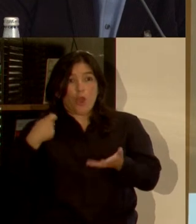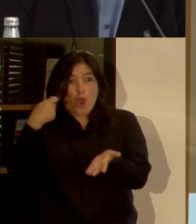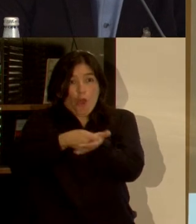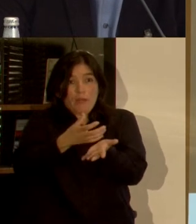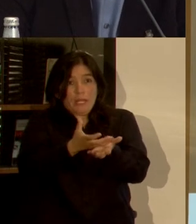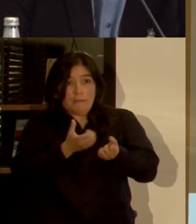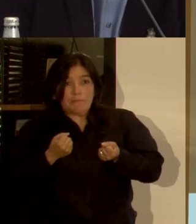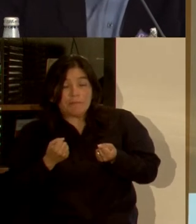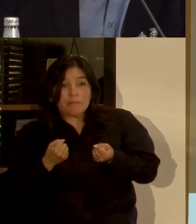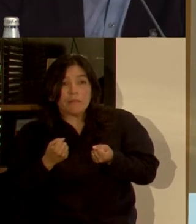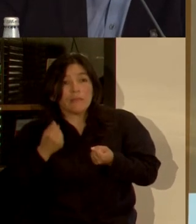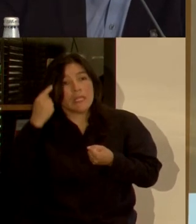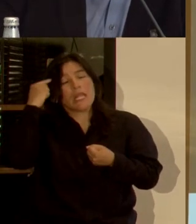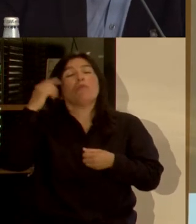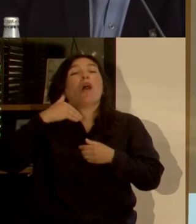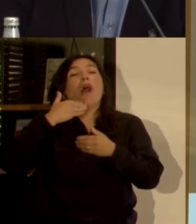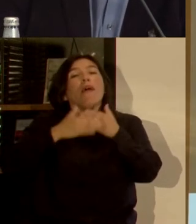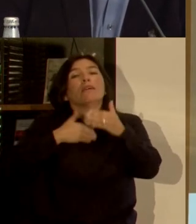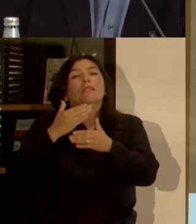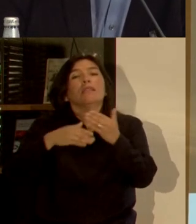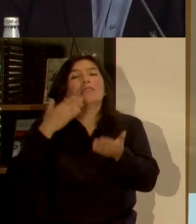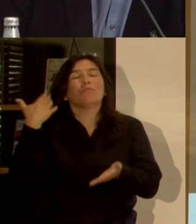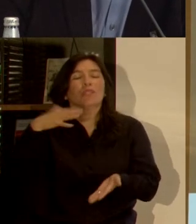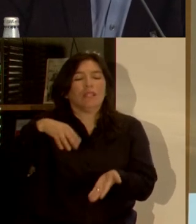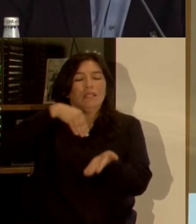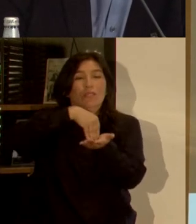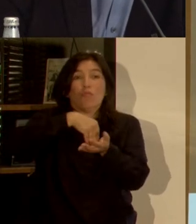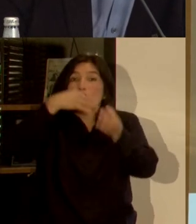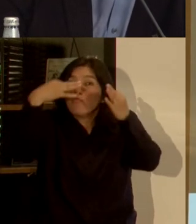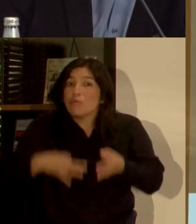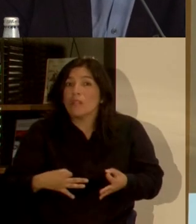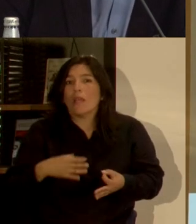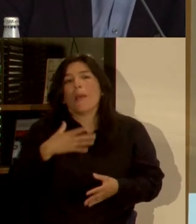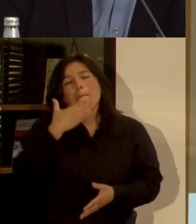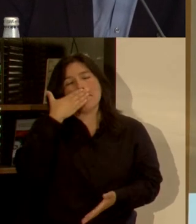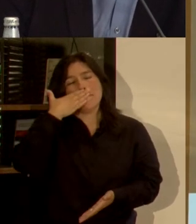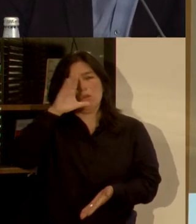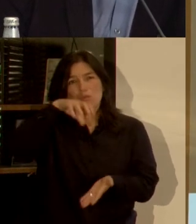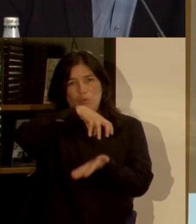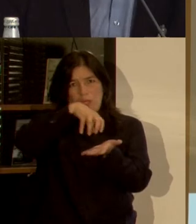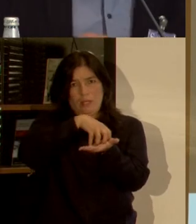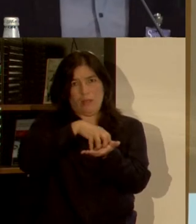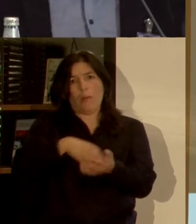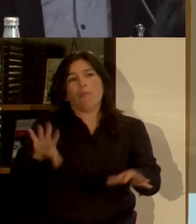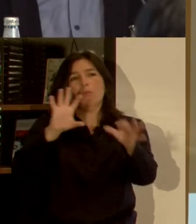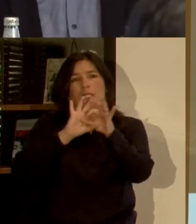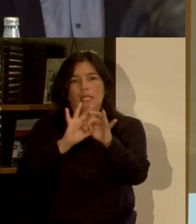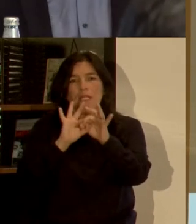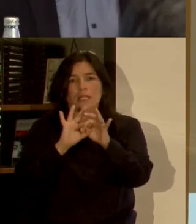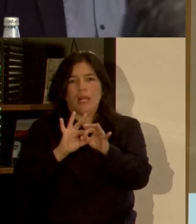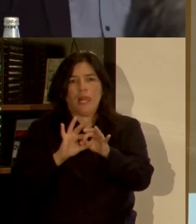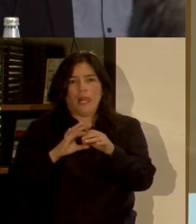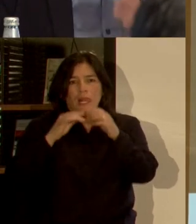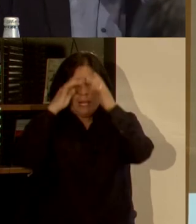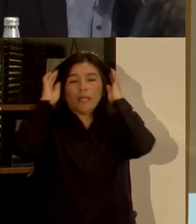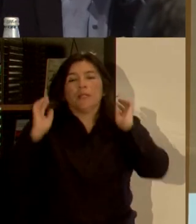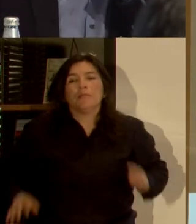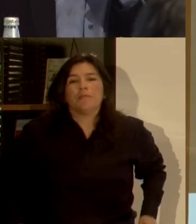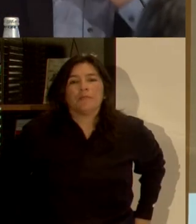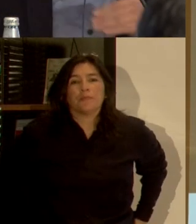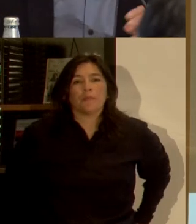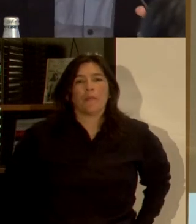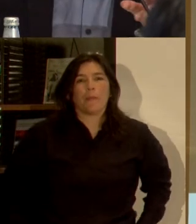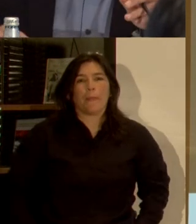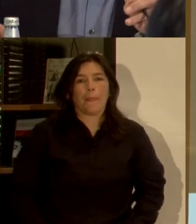avanzar si de verdad queremos hacer descentralización efectiva para hacer mejores ciudades. Muchas gracias. Muchas gracias, Arturo.